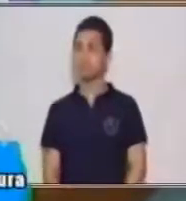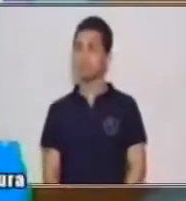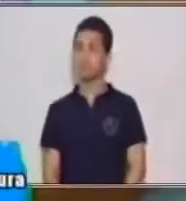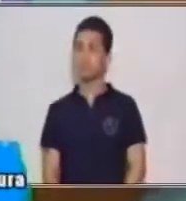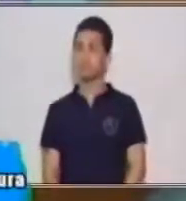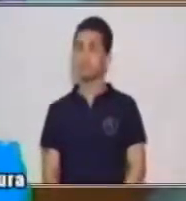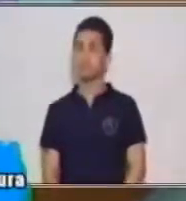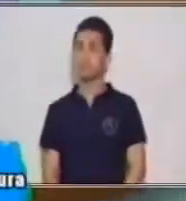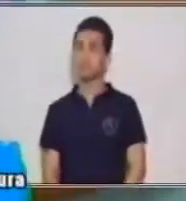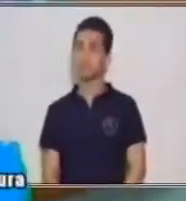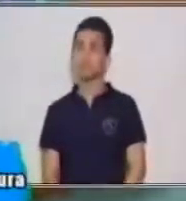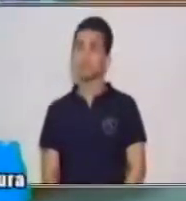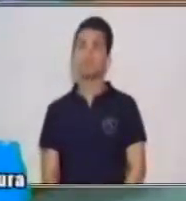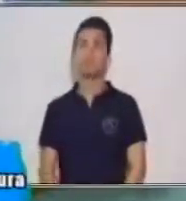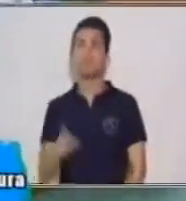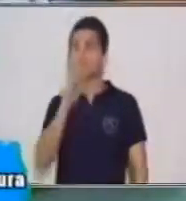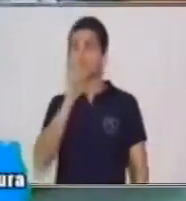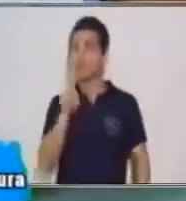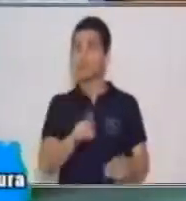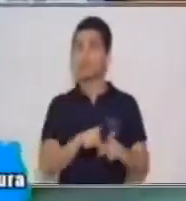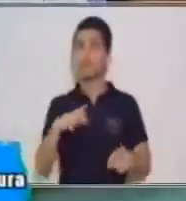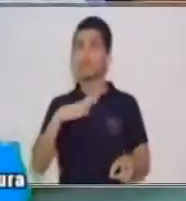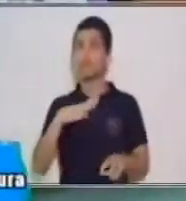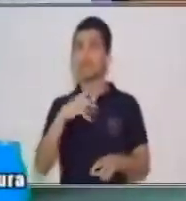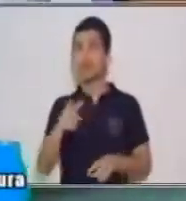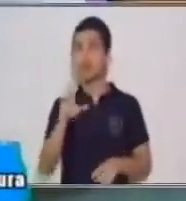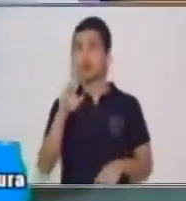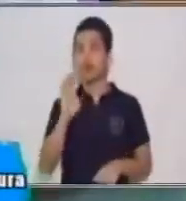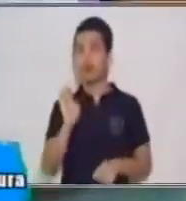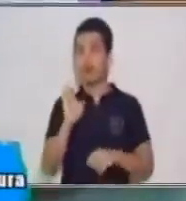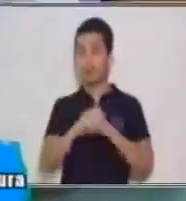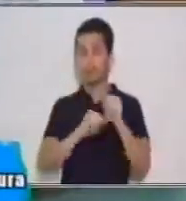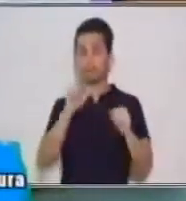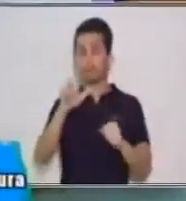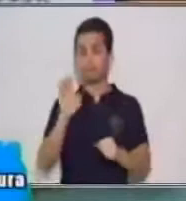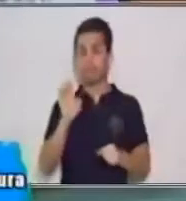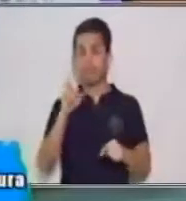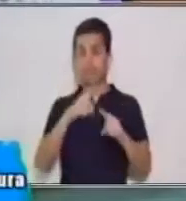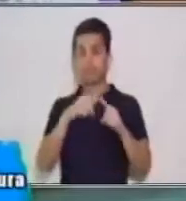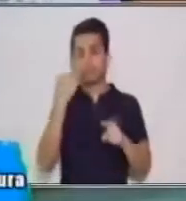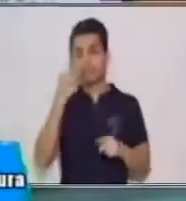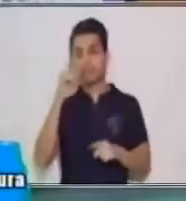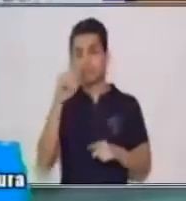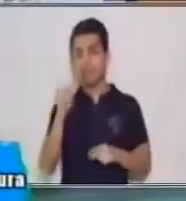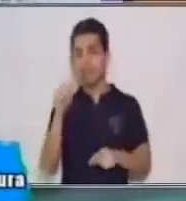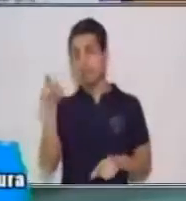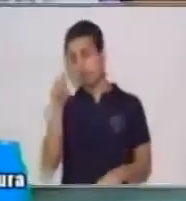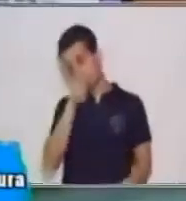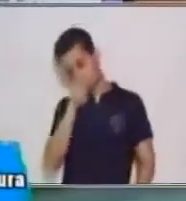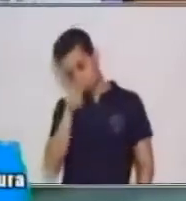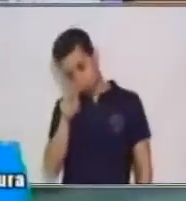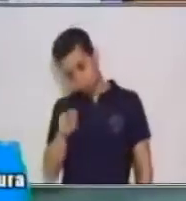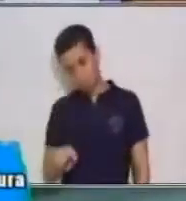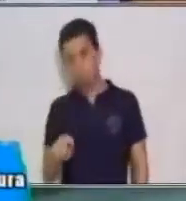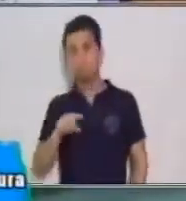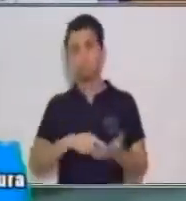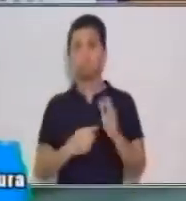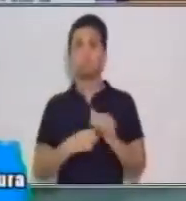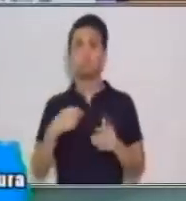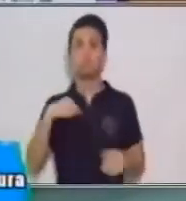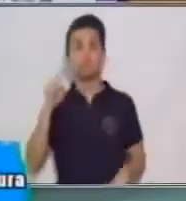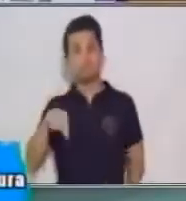Tenemos también la lectura reflexiva. Este tipo de lectura nos ayuda a reflexionar.